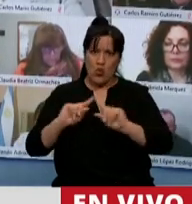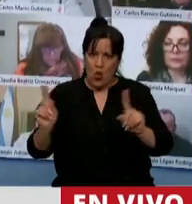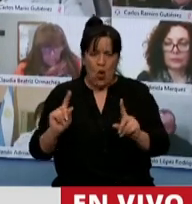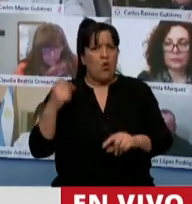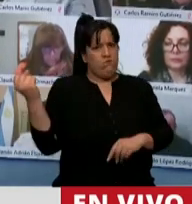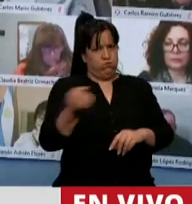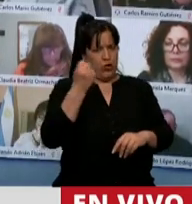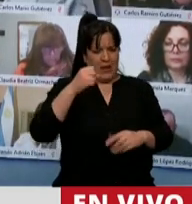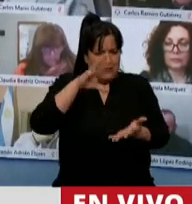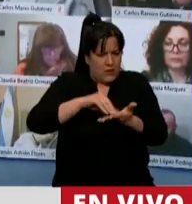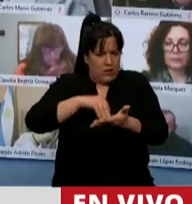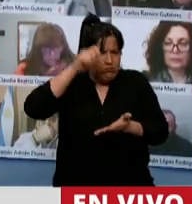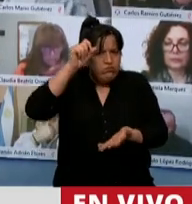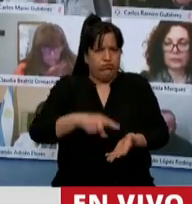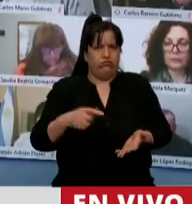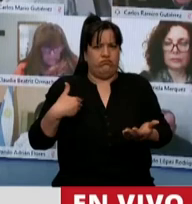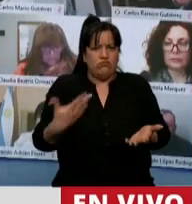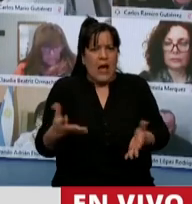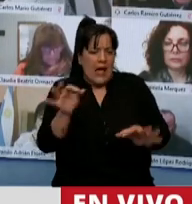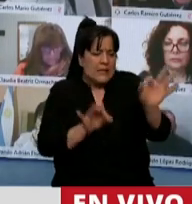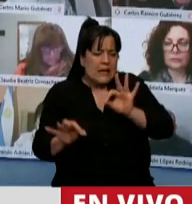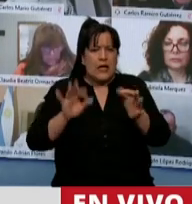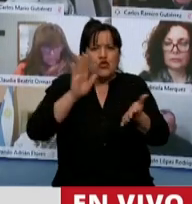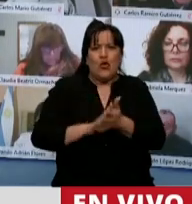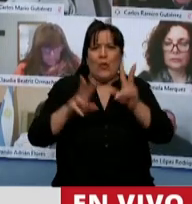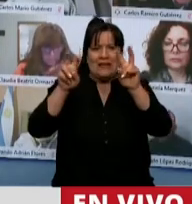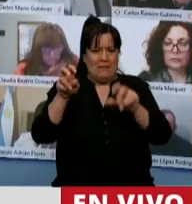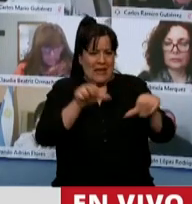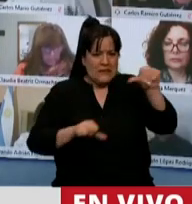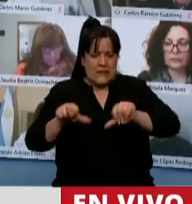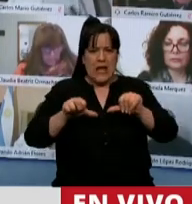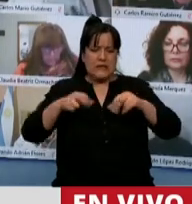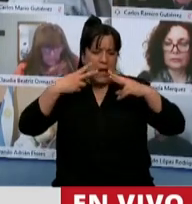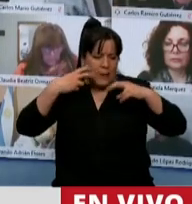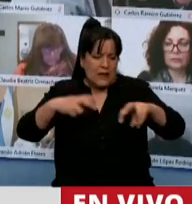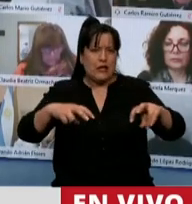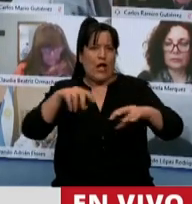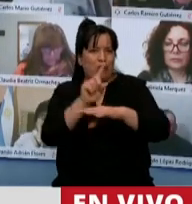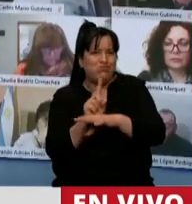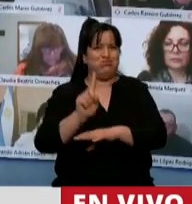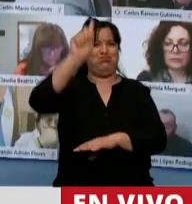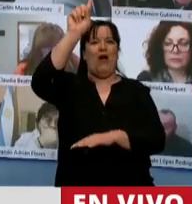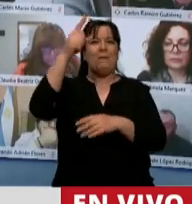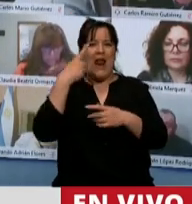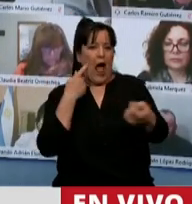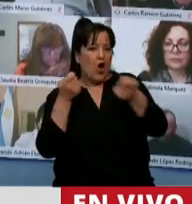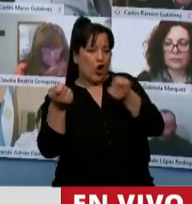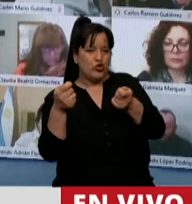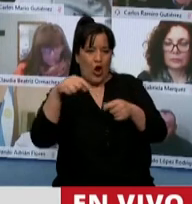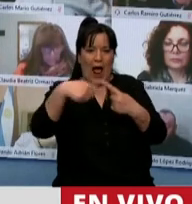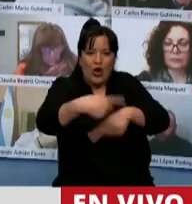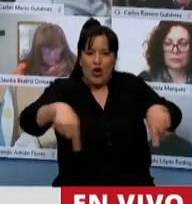soberanía estratégica en las ciencias al servicio del control de nuestros recursos.